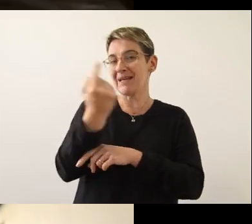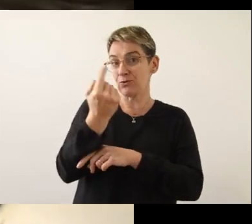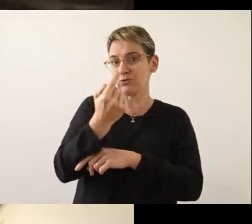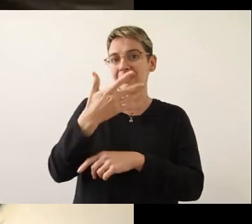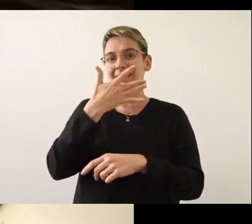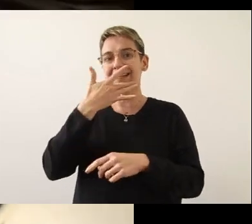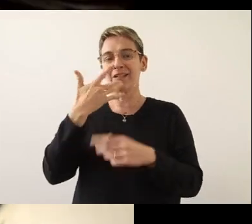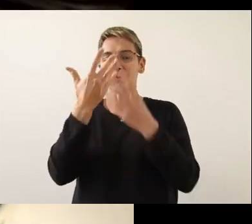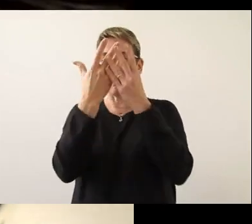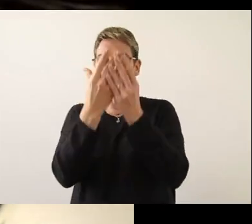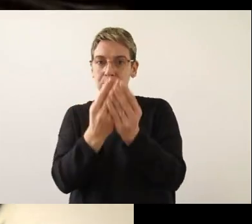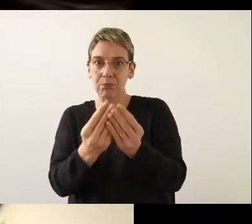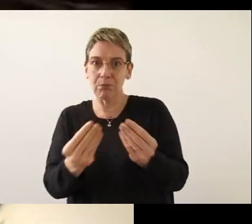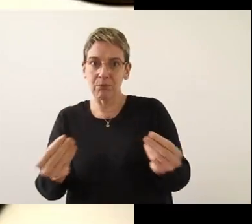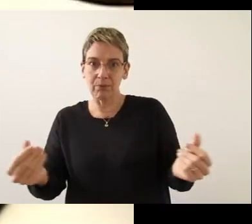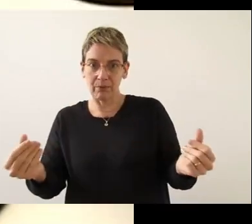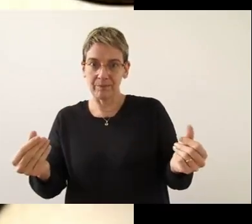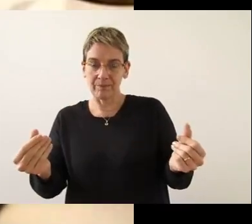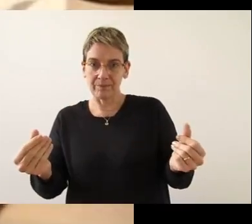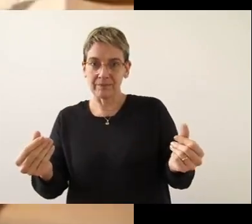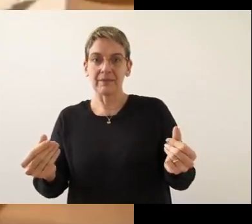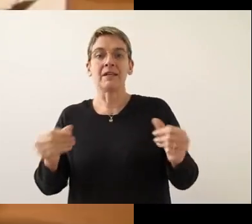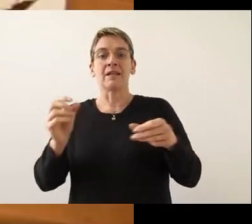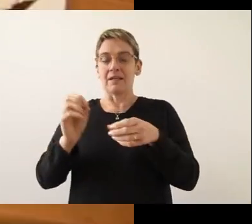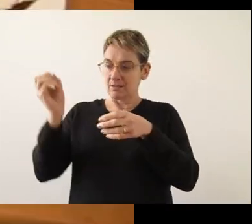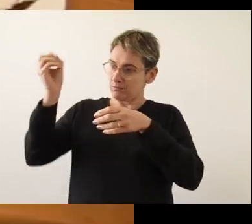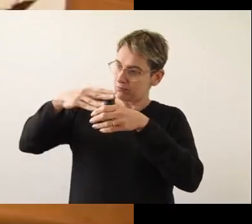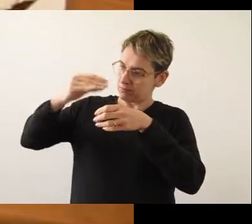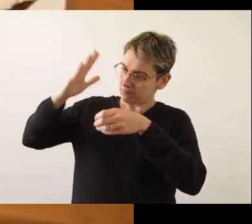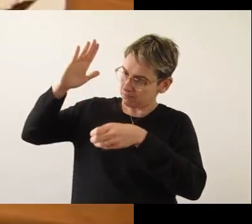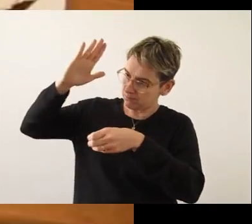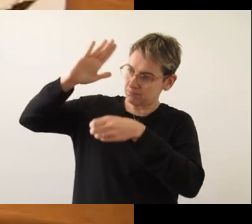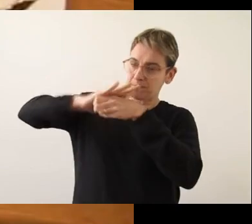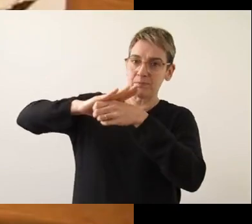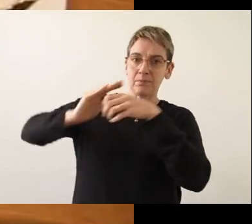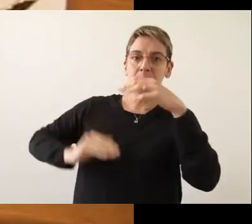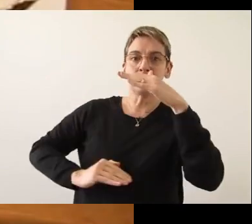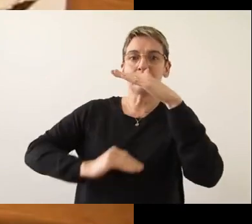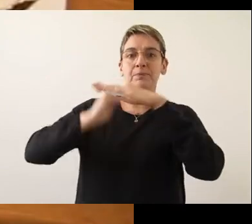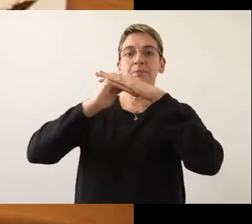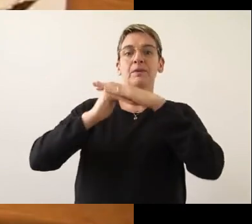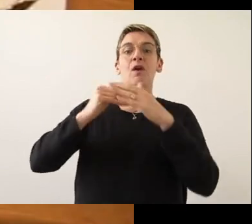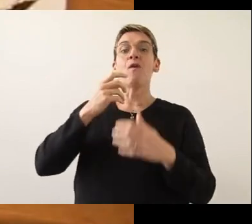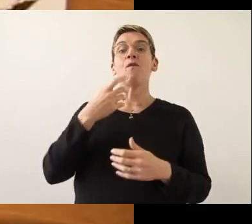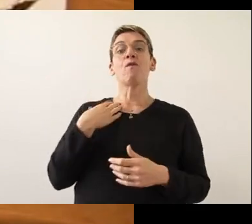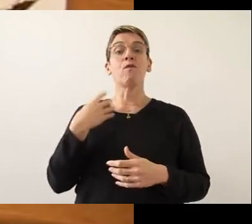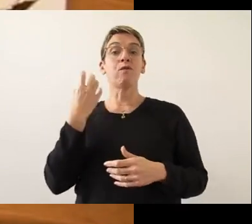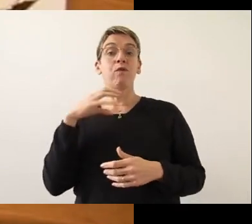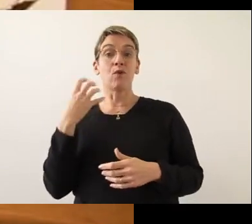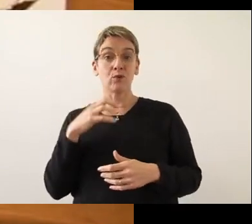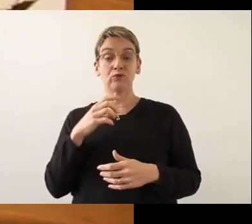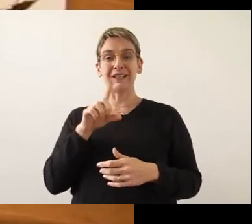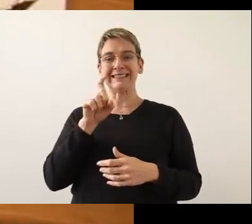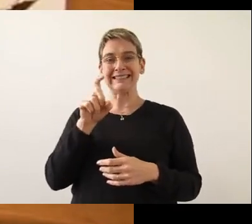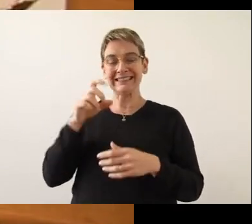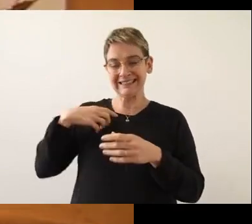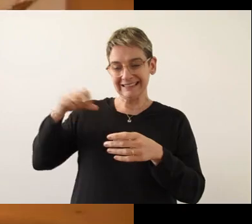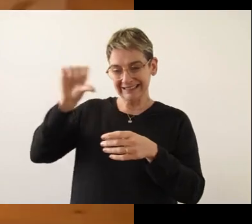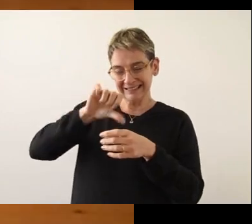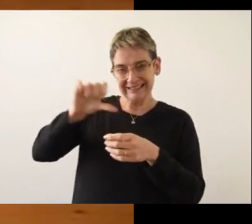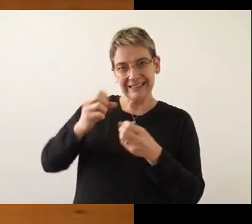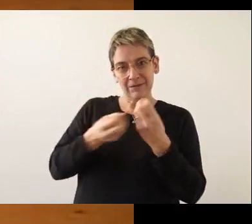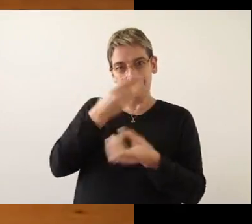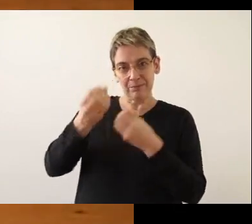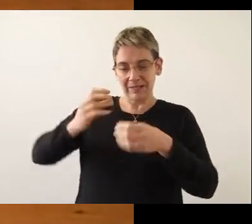hasta que el azúcar se disuelva. Se llenan los frascos hasta cubrir la fruta con el almíbar hirviendo